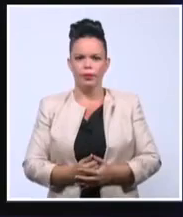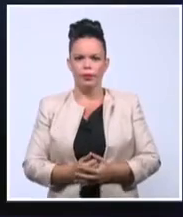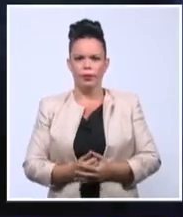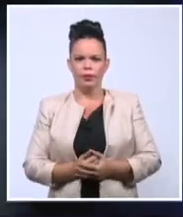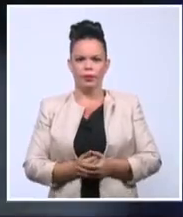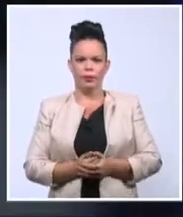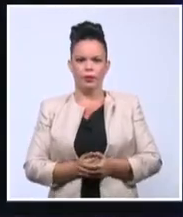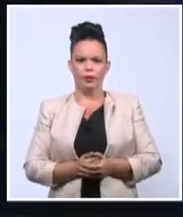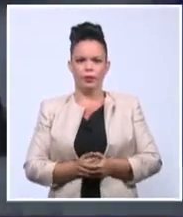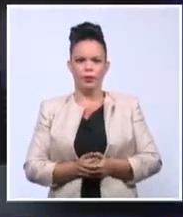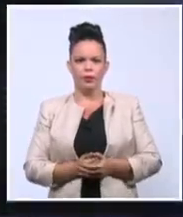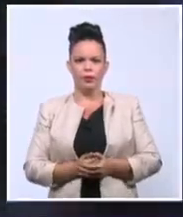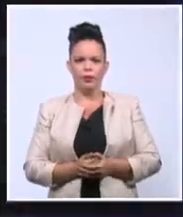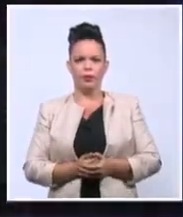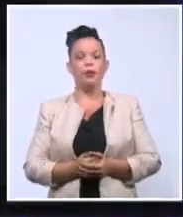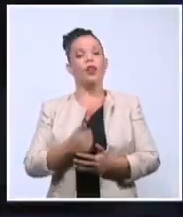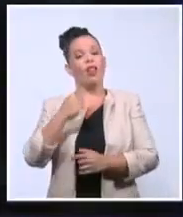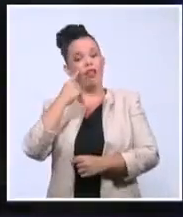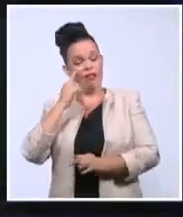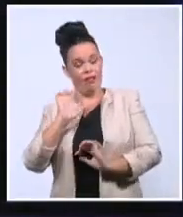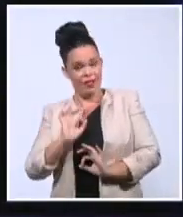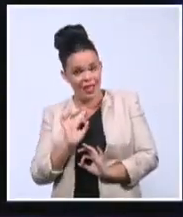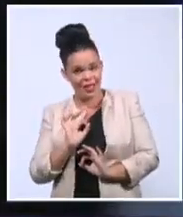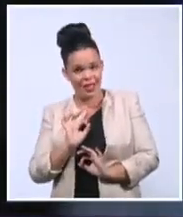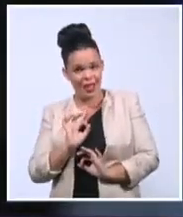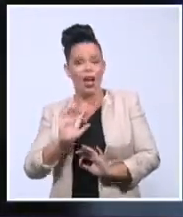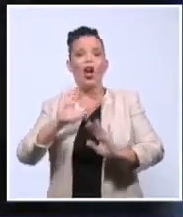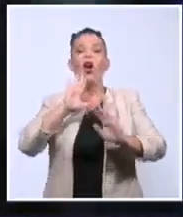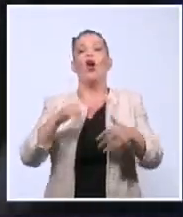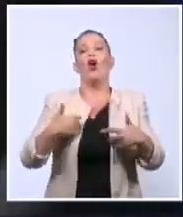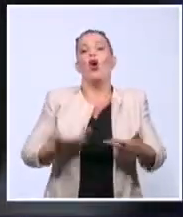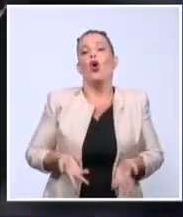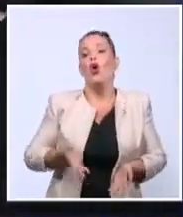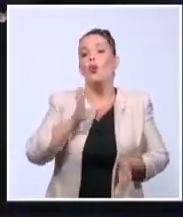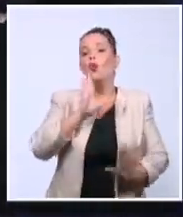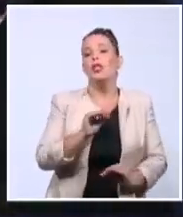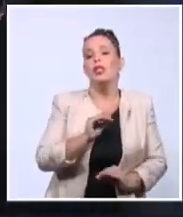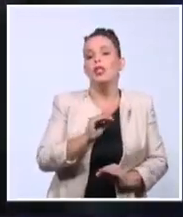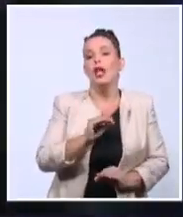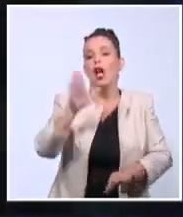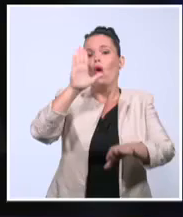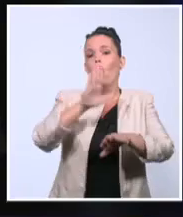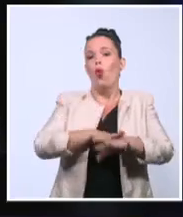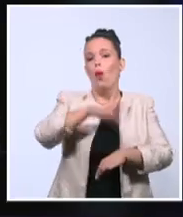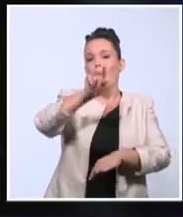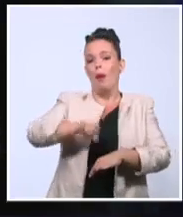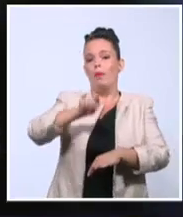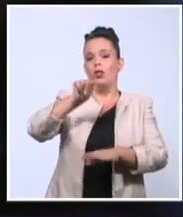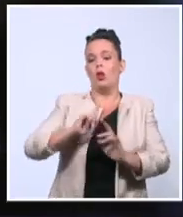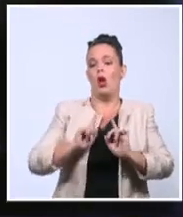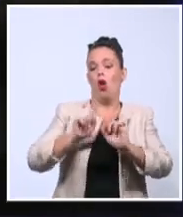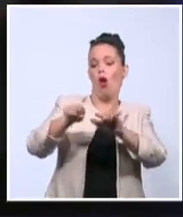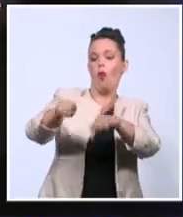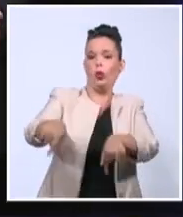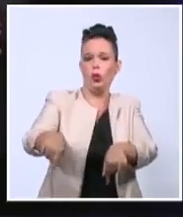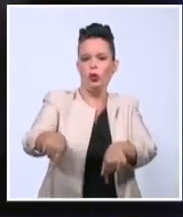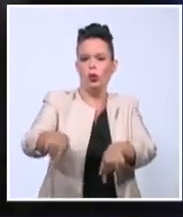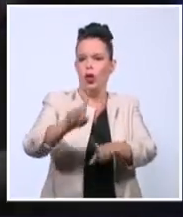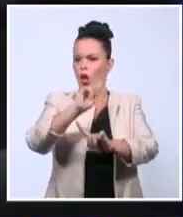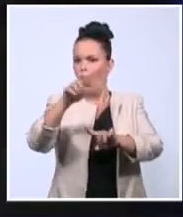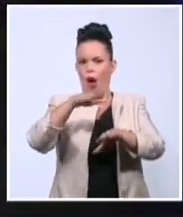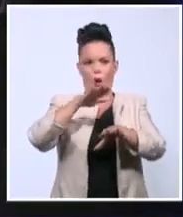es por personas como usted no por personas como él está claro verdad el desafío y la